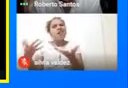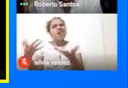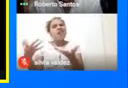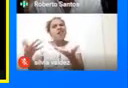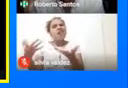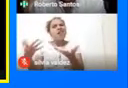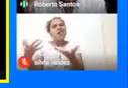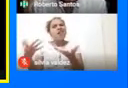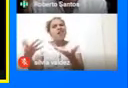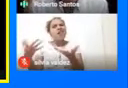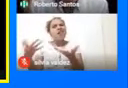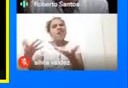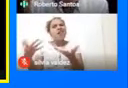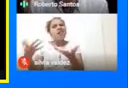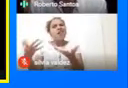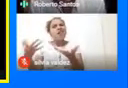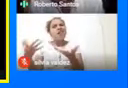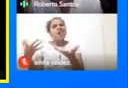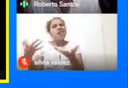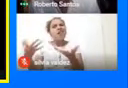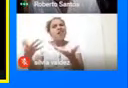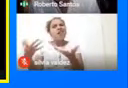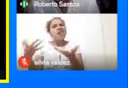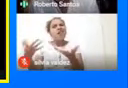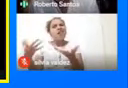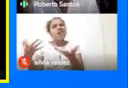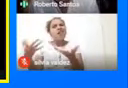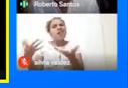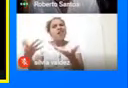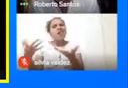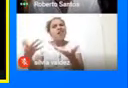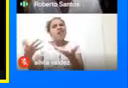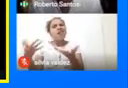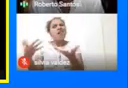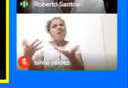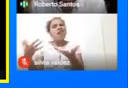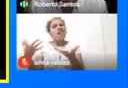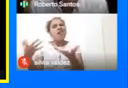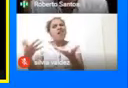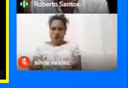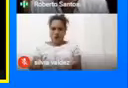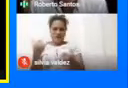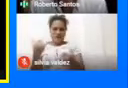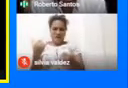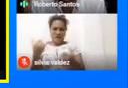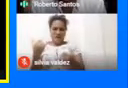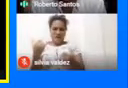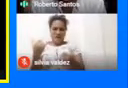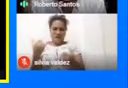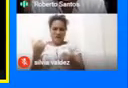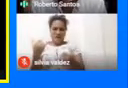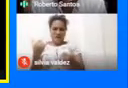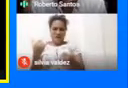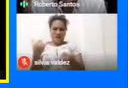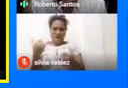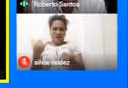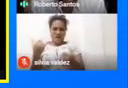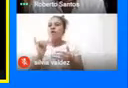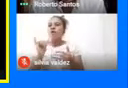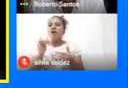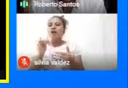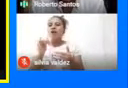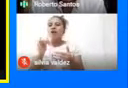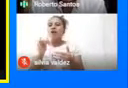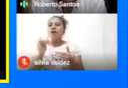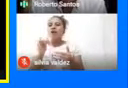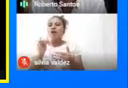Casi Como lo que Hacen hoy Los Los Los indígenas De la Sierra Nevada Que es enterrar Sus muertos